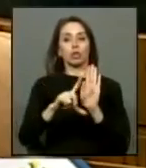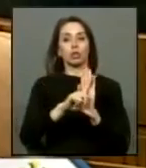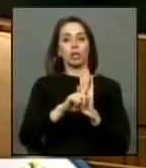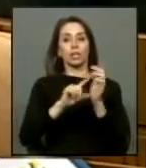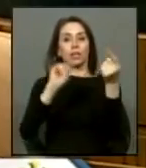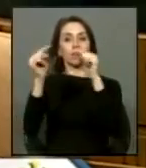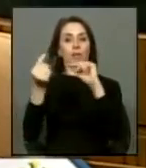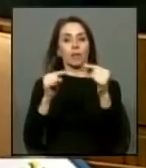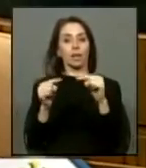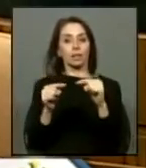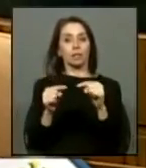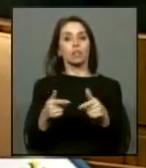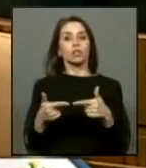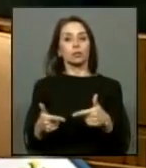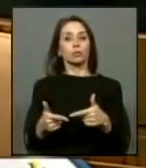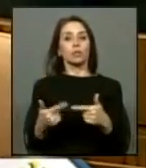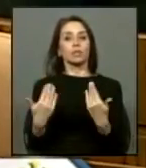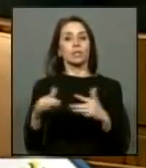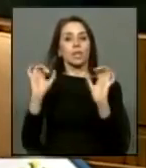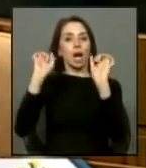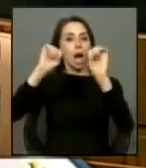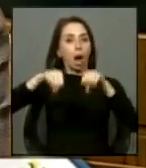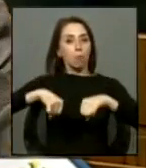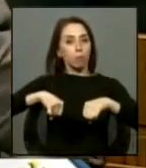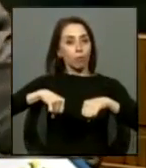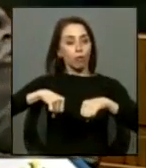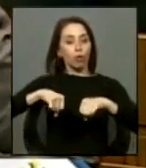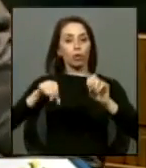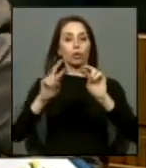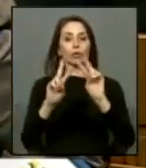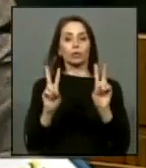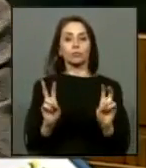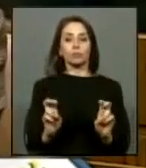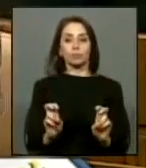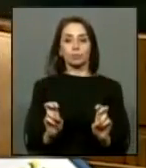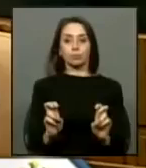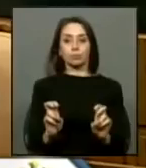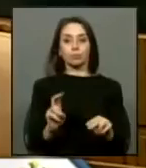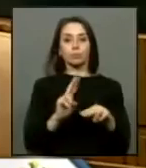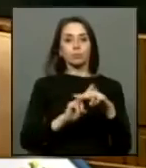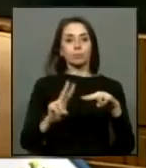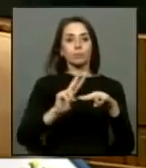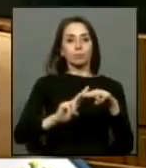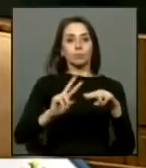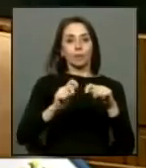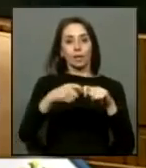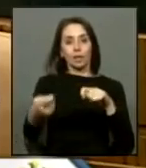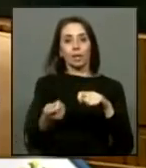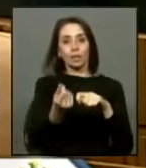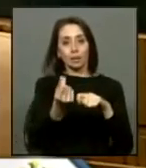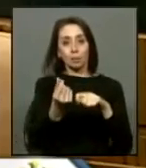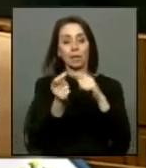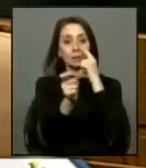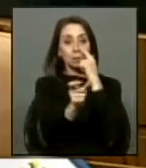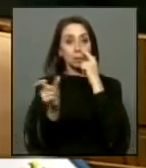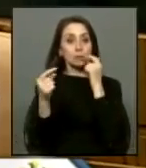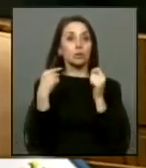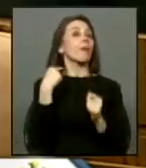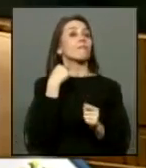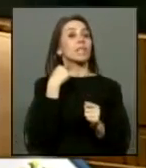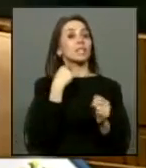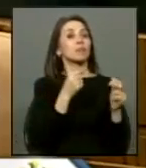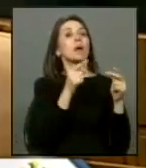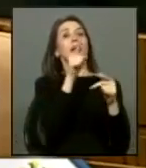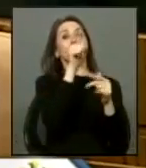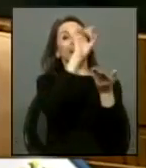debate afortunadamente aprobado que tiene que ver con la reparación a quienes fueron víctimas del